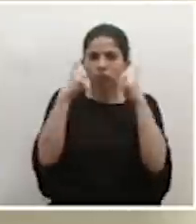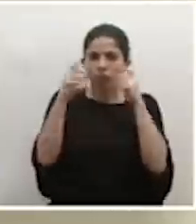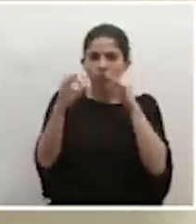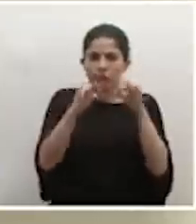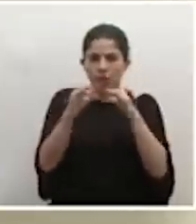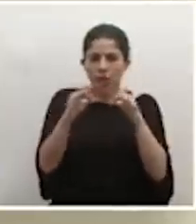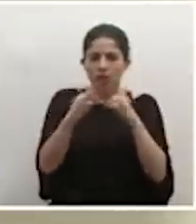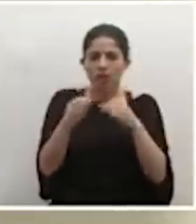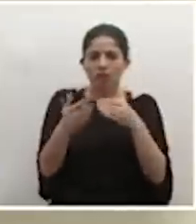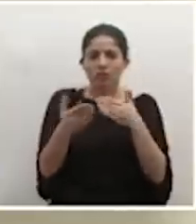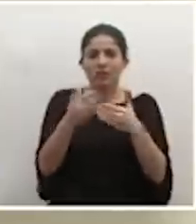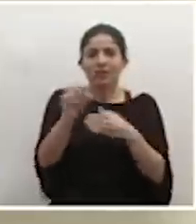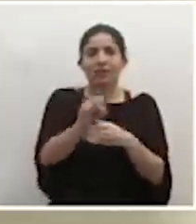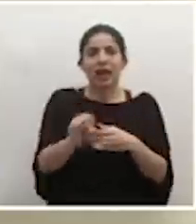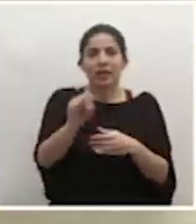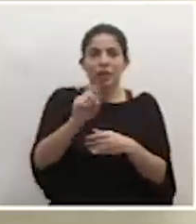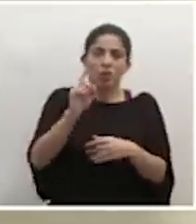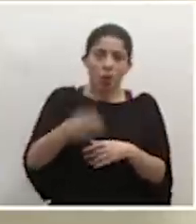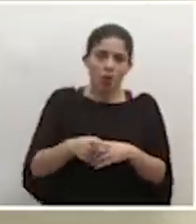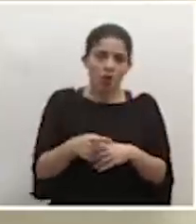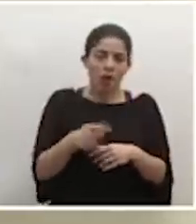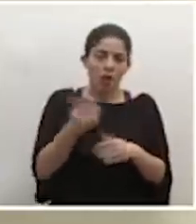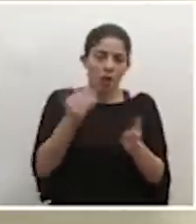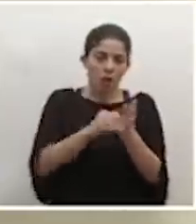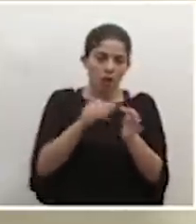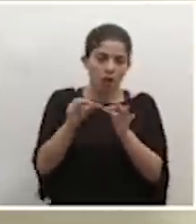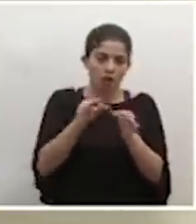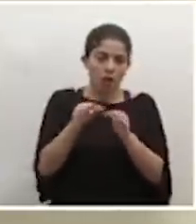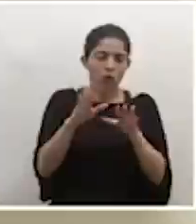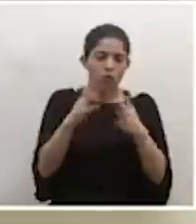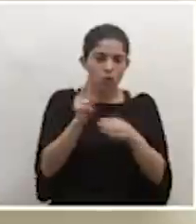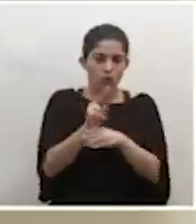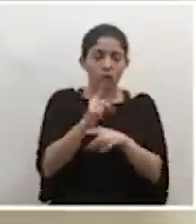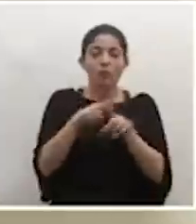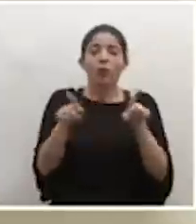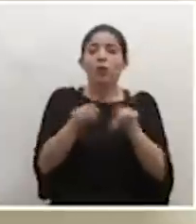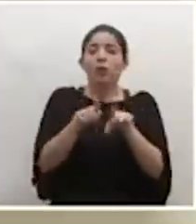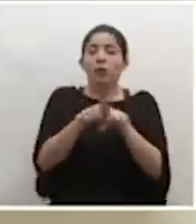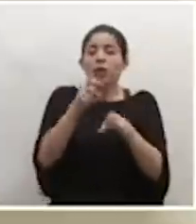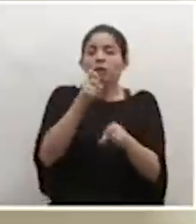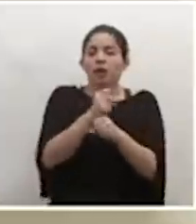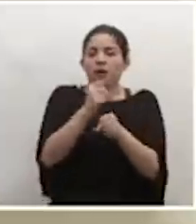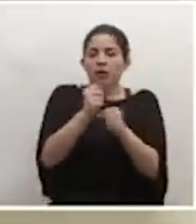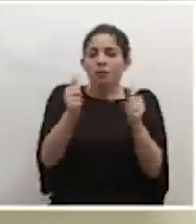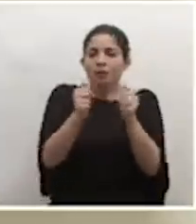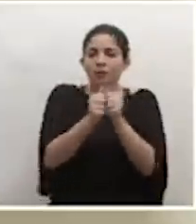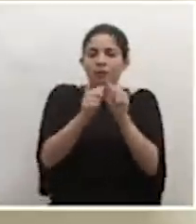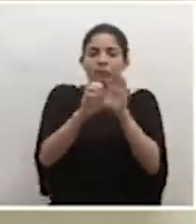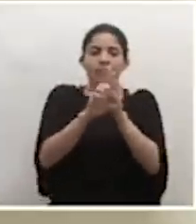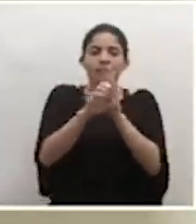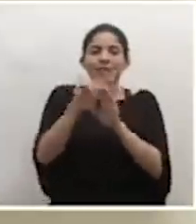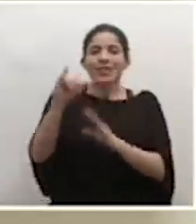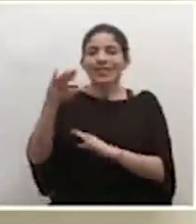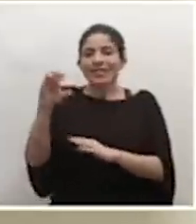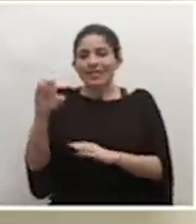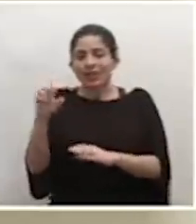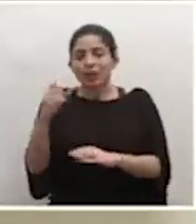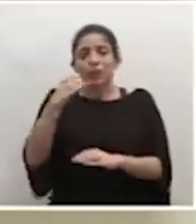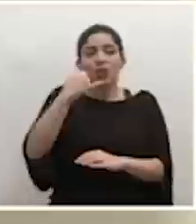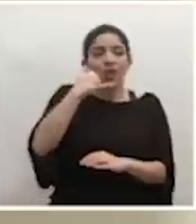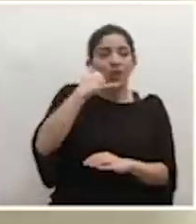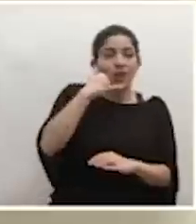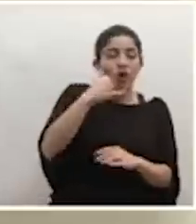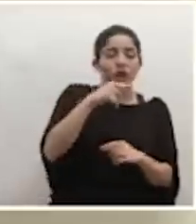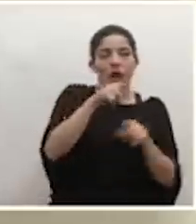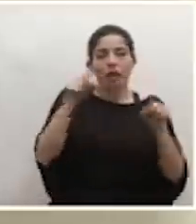cercano ya al sábado, que va a ser obligatorio, pero también estaremos trabajando con, por ejemplo, el ICE o telefónicas que